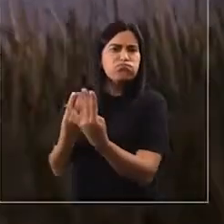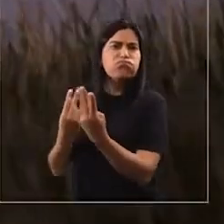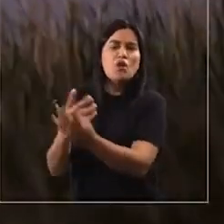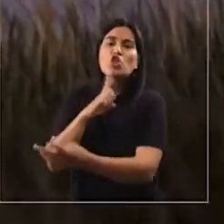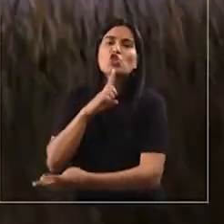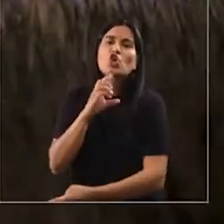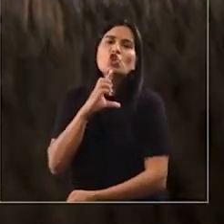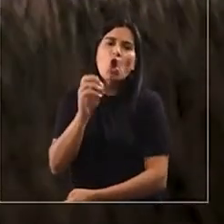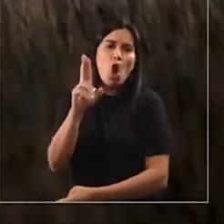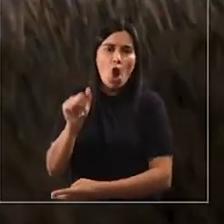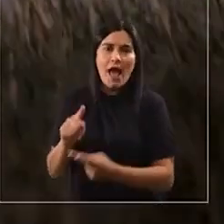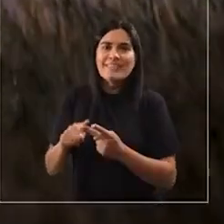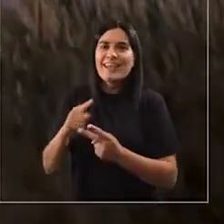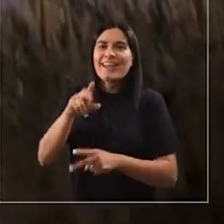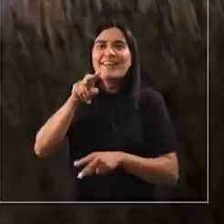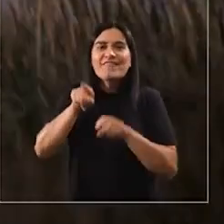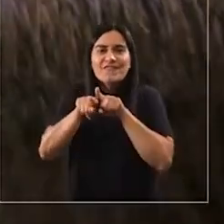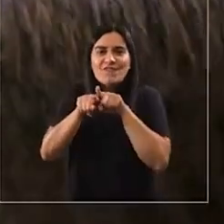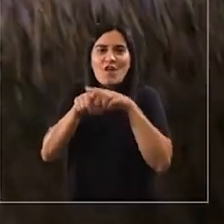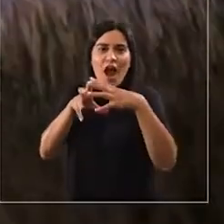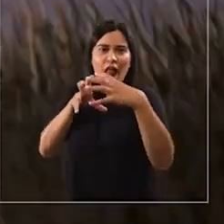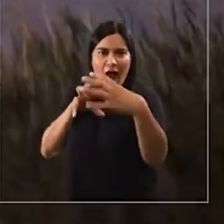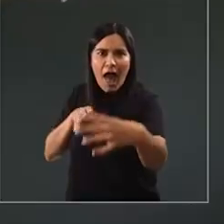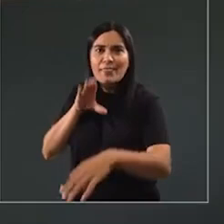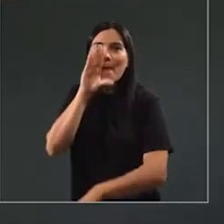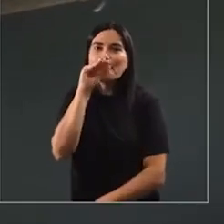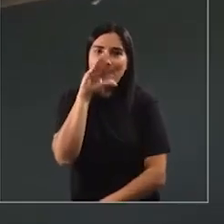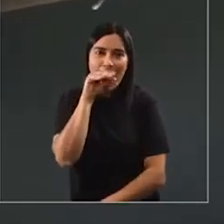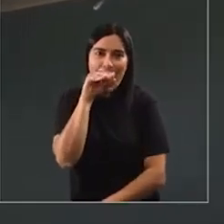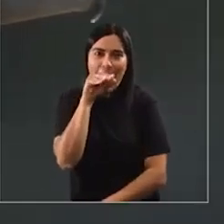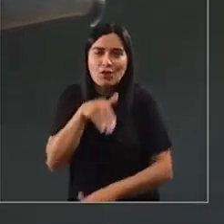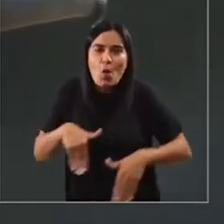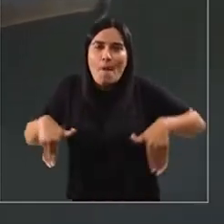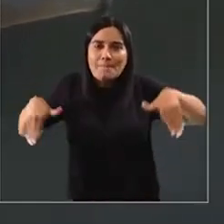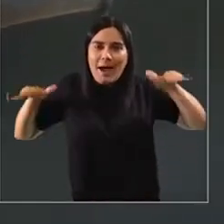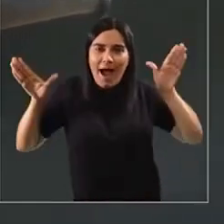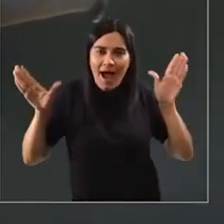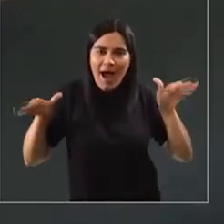una